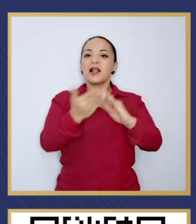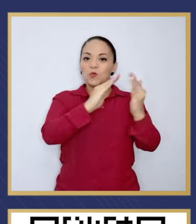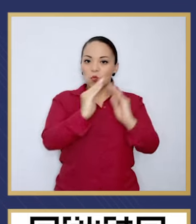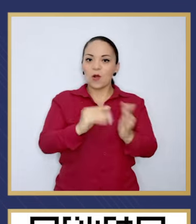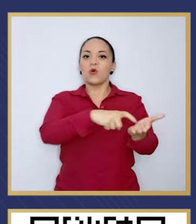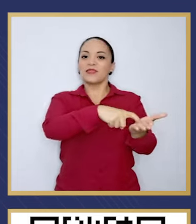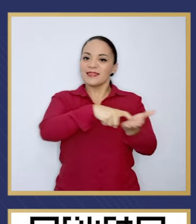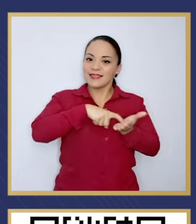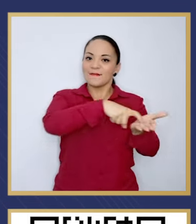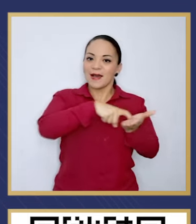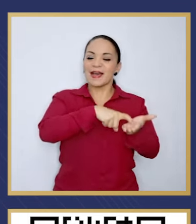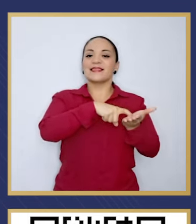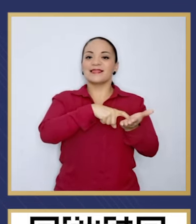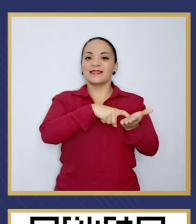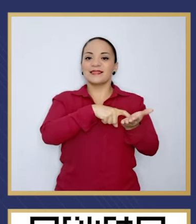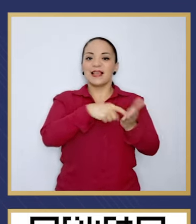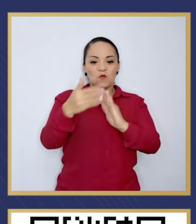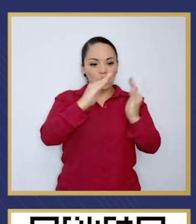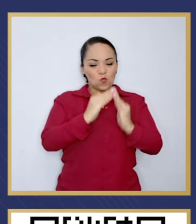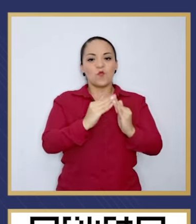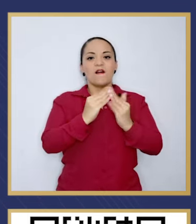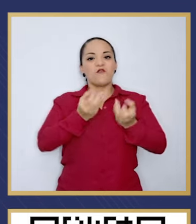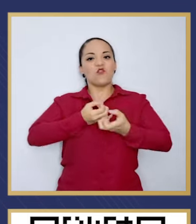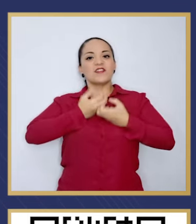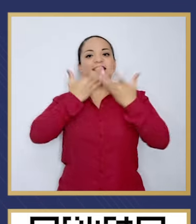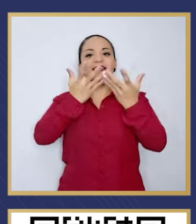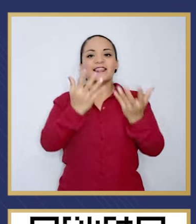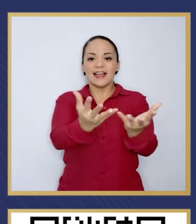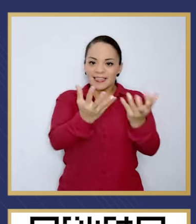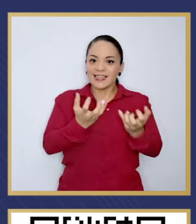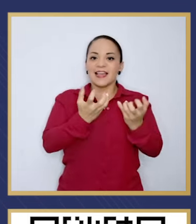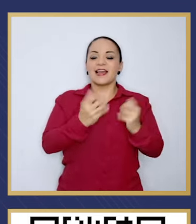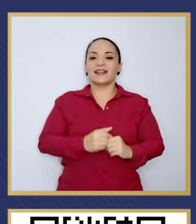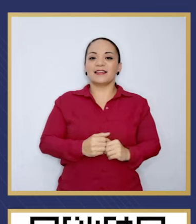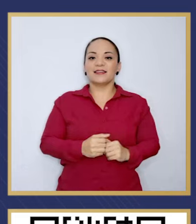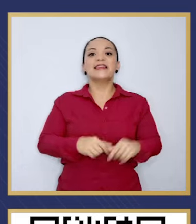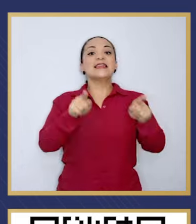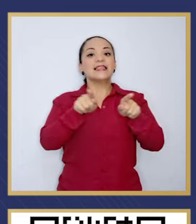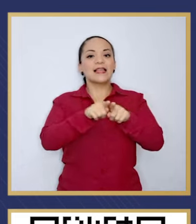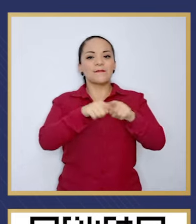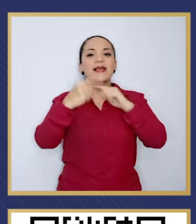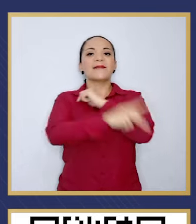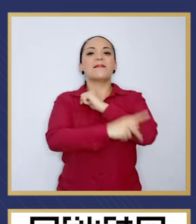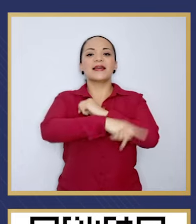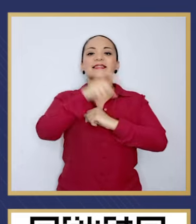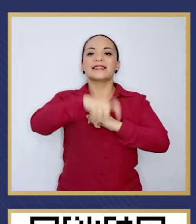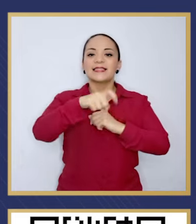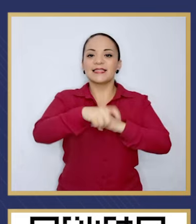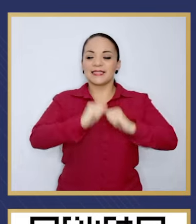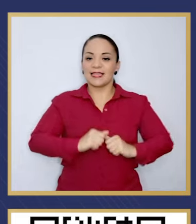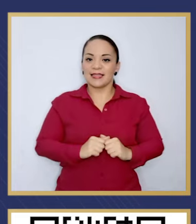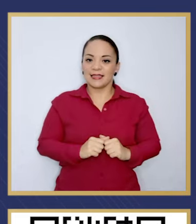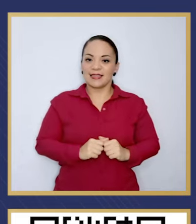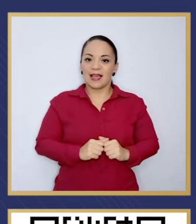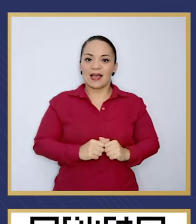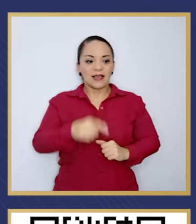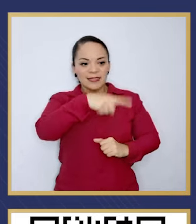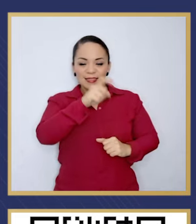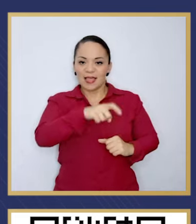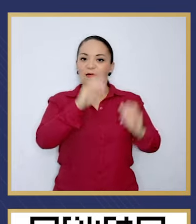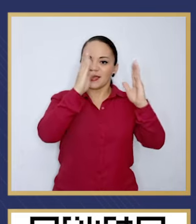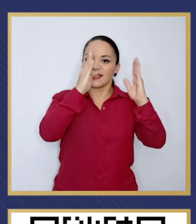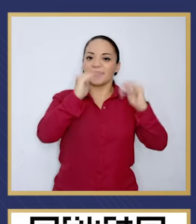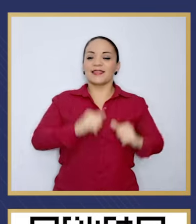demandando a gritos y lo que necesita Costa Rica para despegar